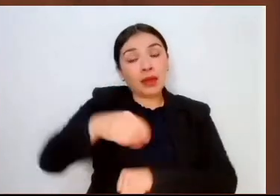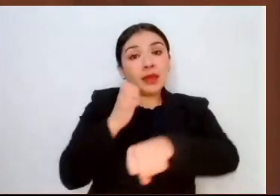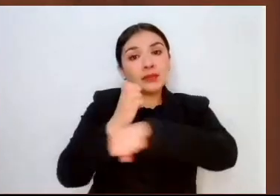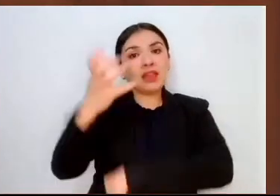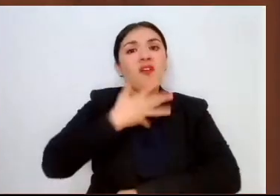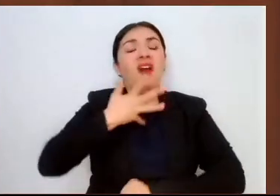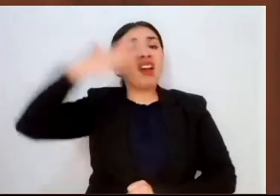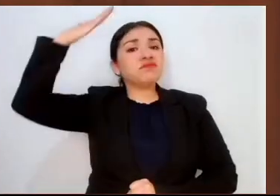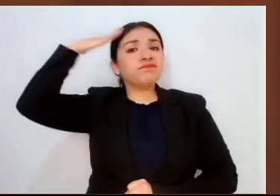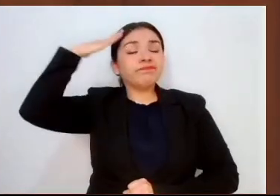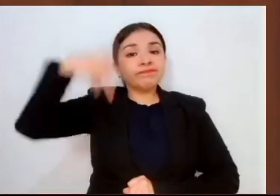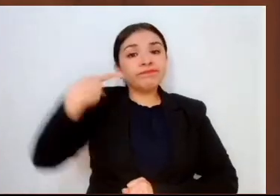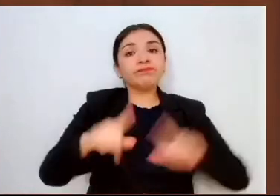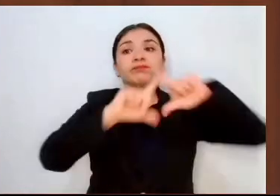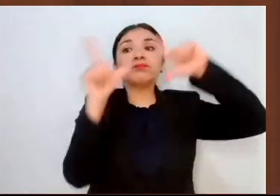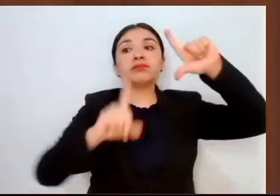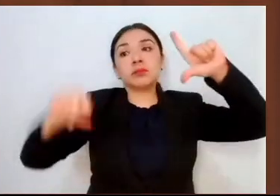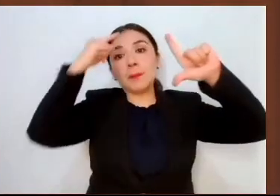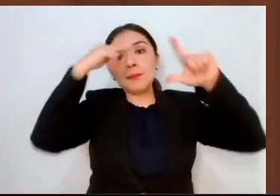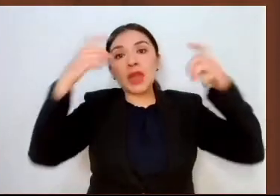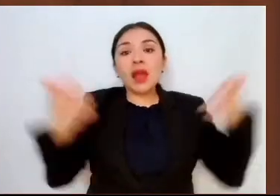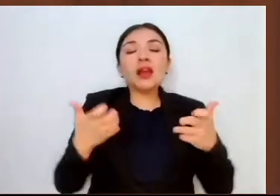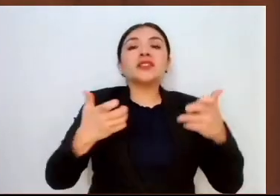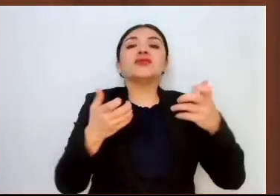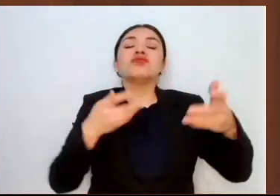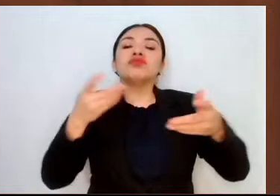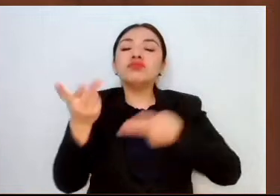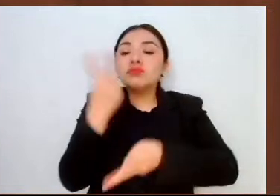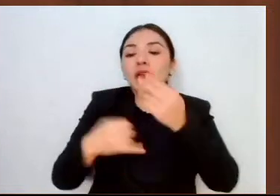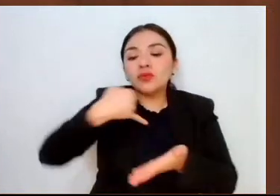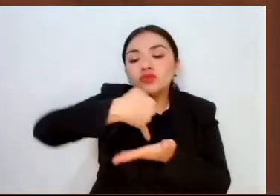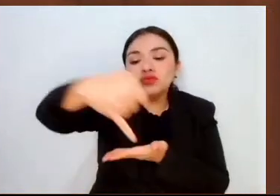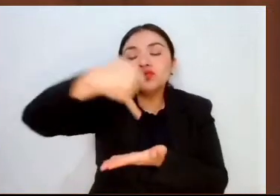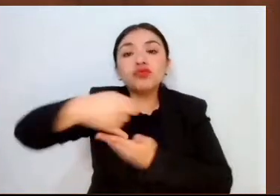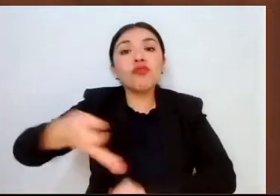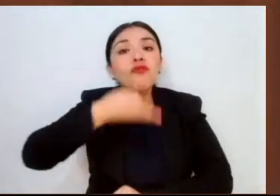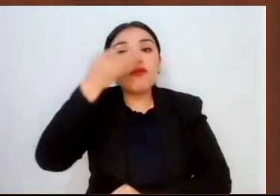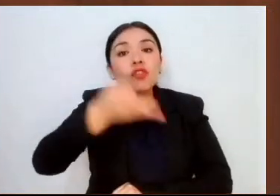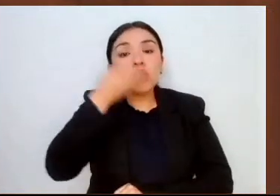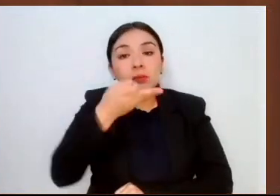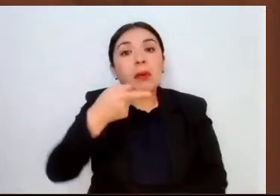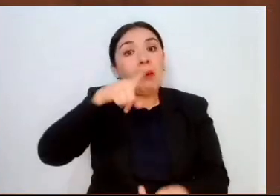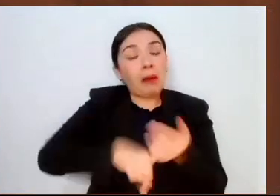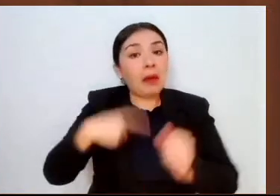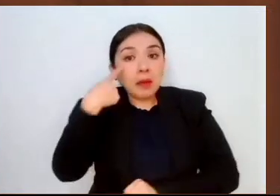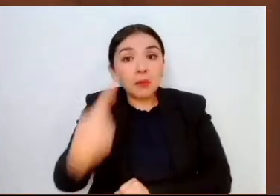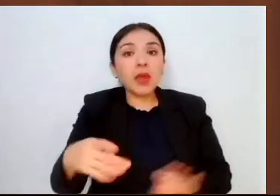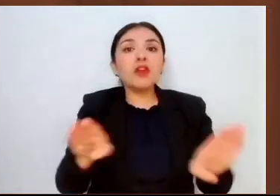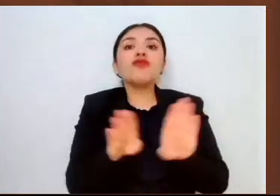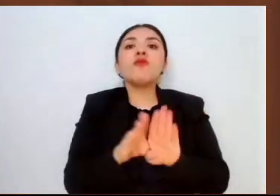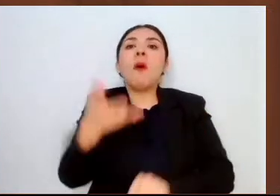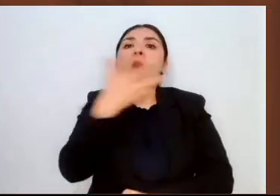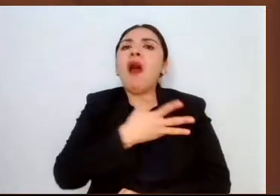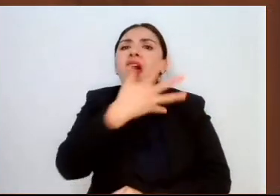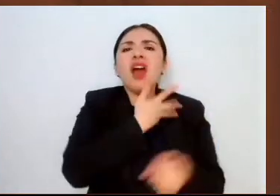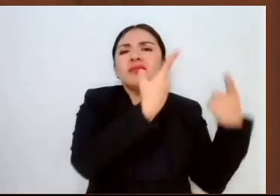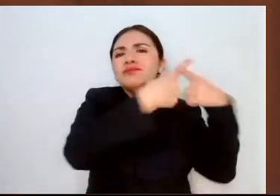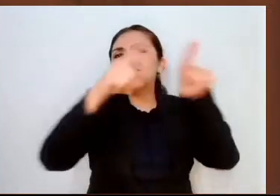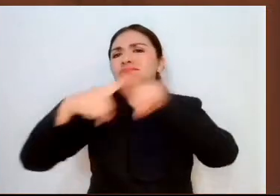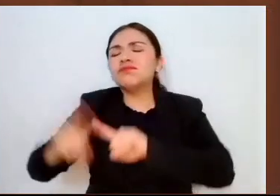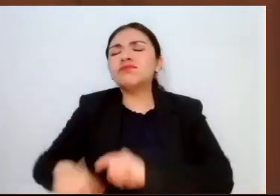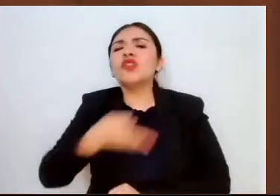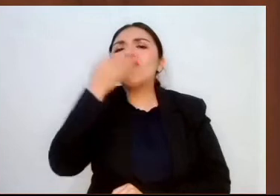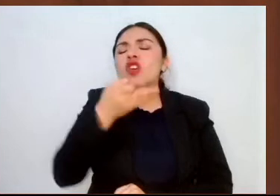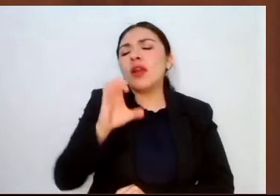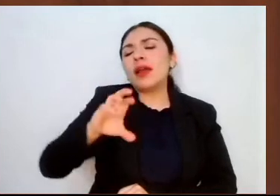nivel nacional en producción florícola. Destacan la productividad de las variedades de crisantemo,